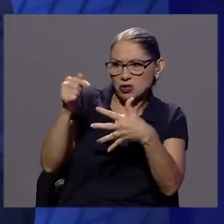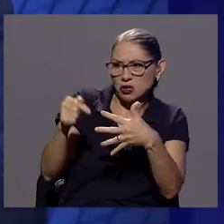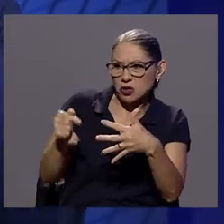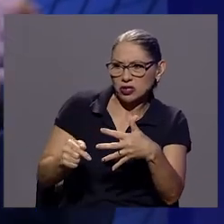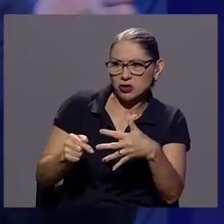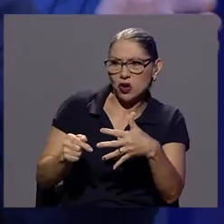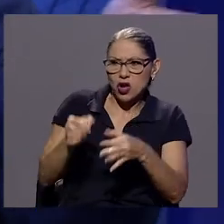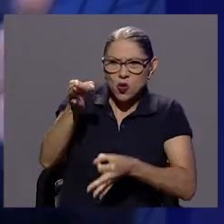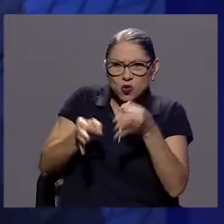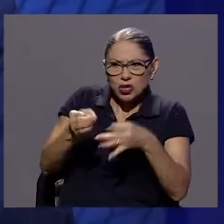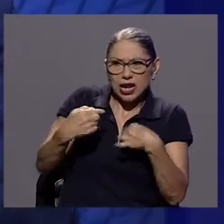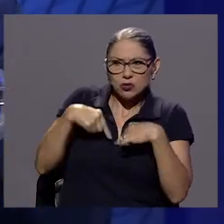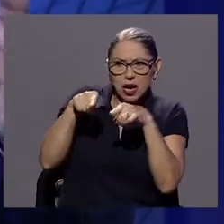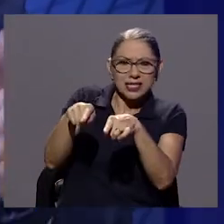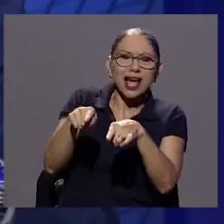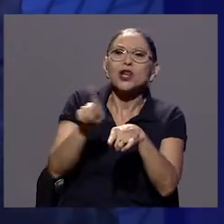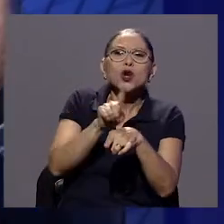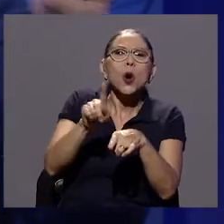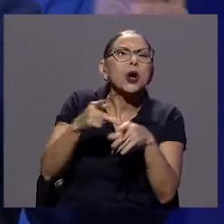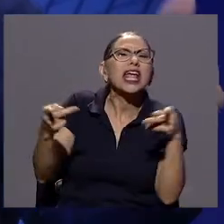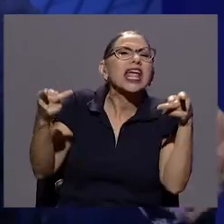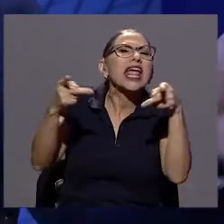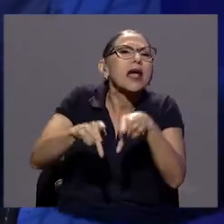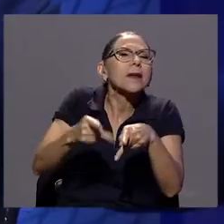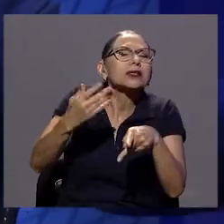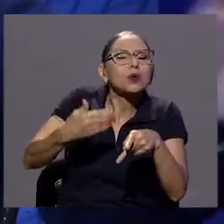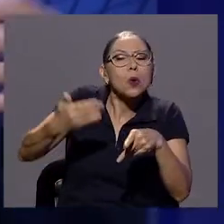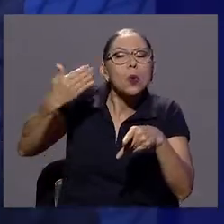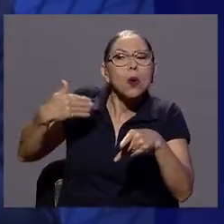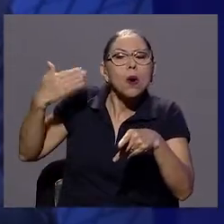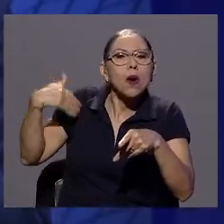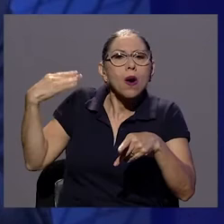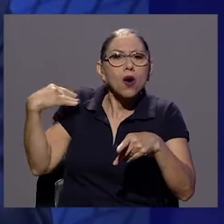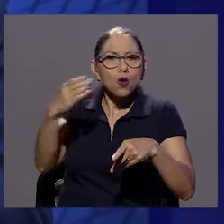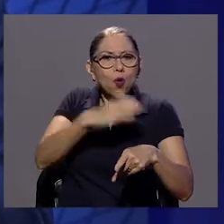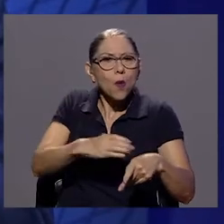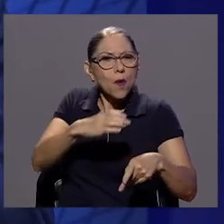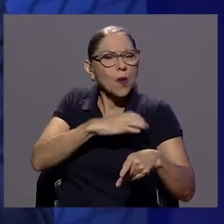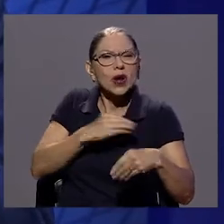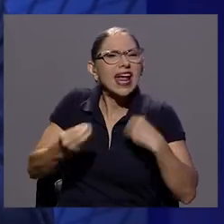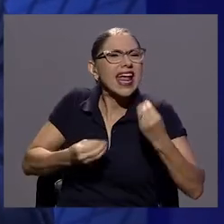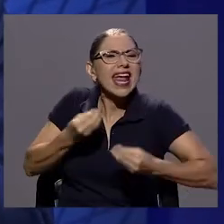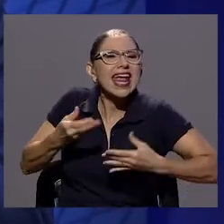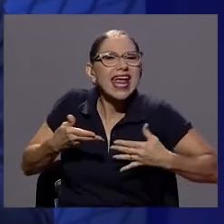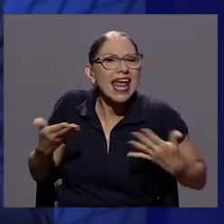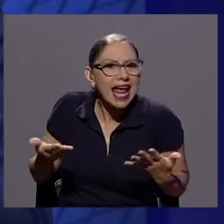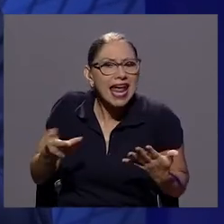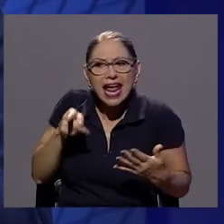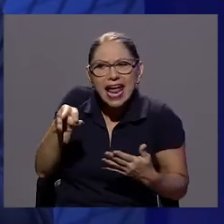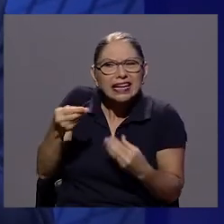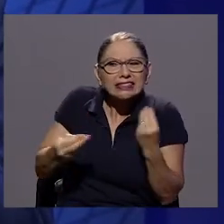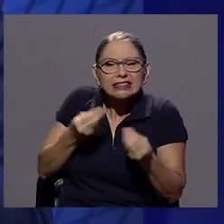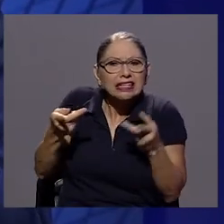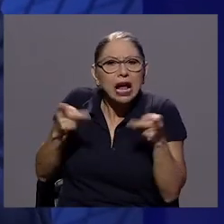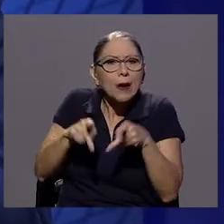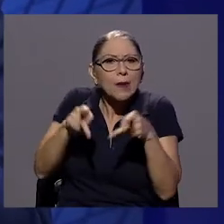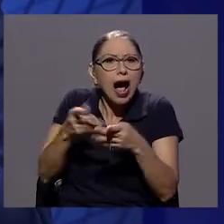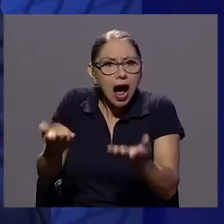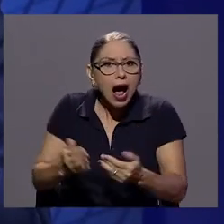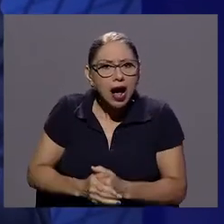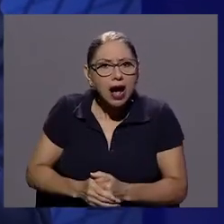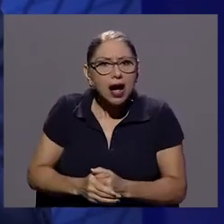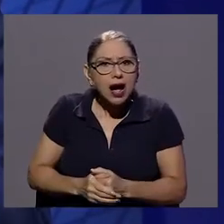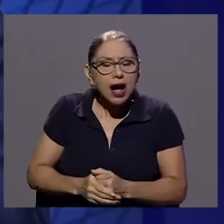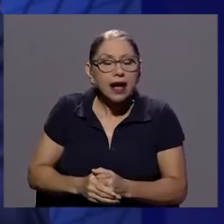qué pasó, qué comportamientos, qué conductas tuvo y en esto debo indicar que